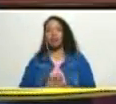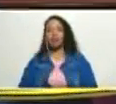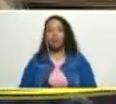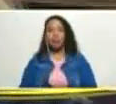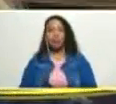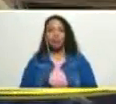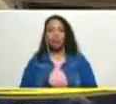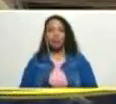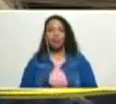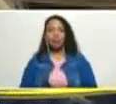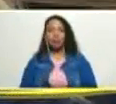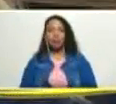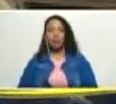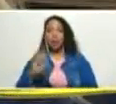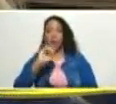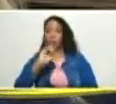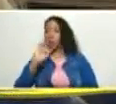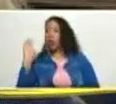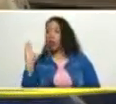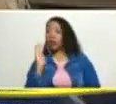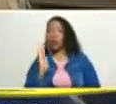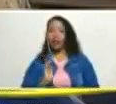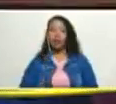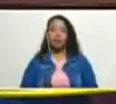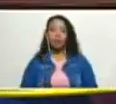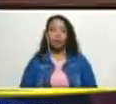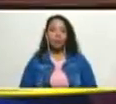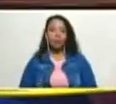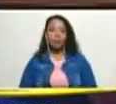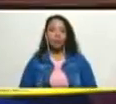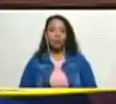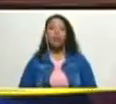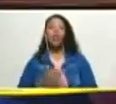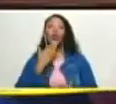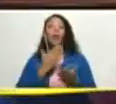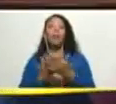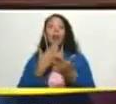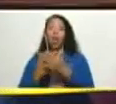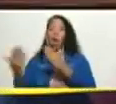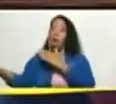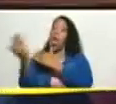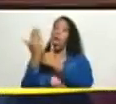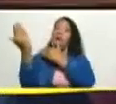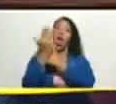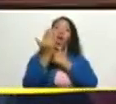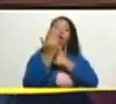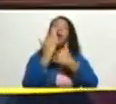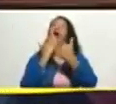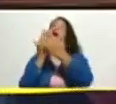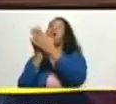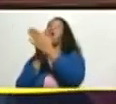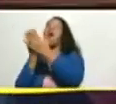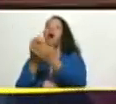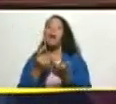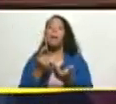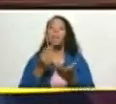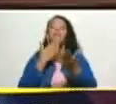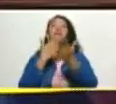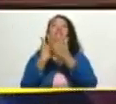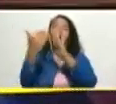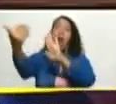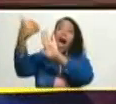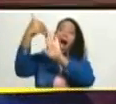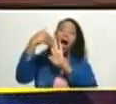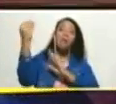que no vengan los que pidieron las sanciones los que pidieron la agresión